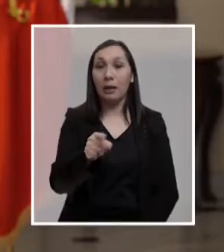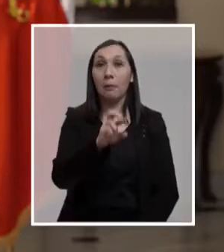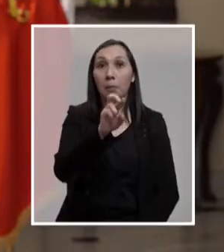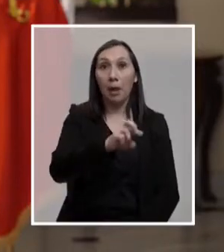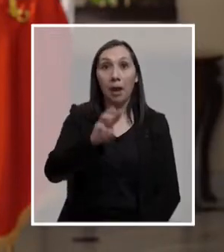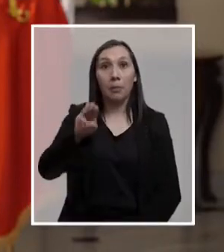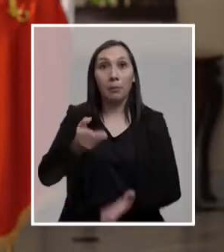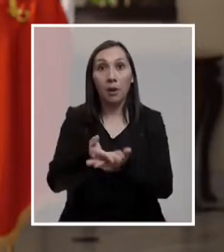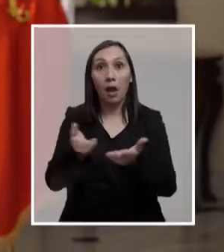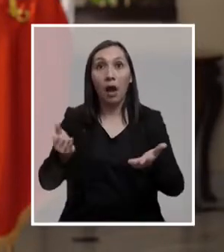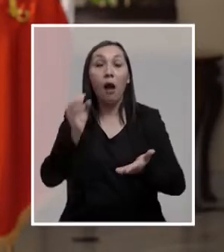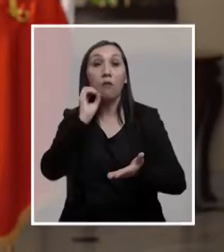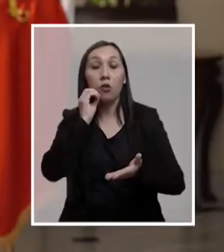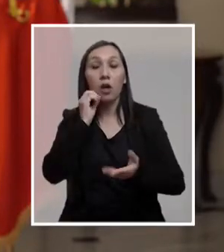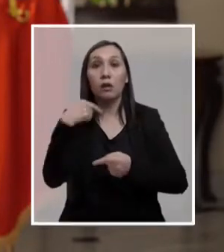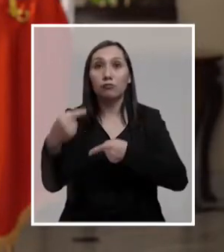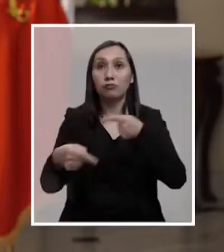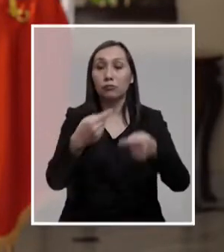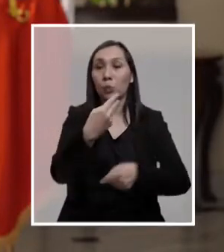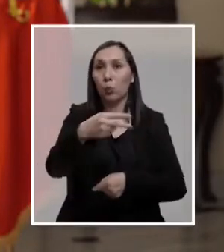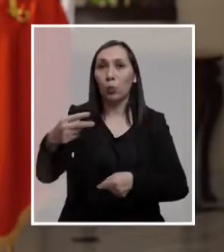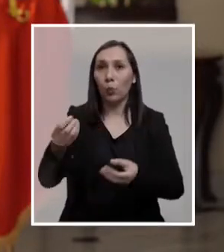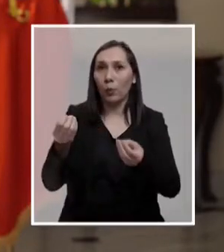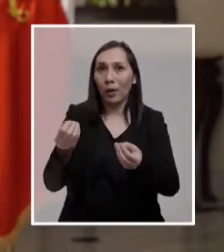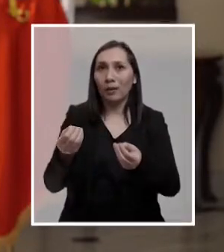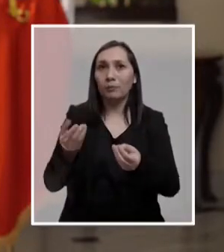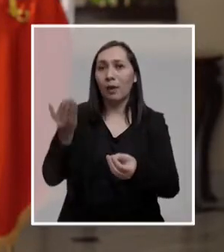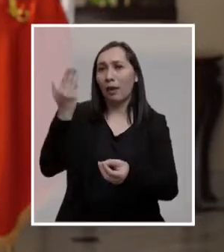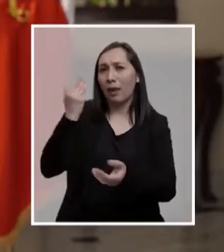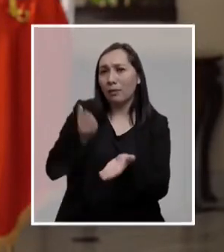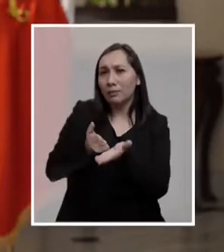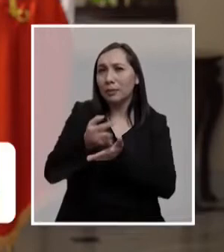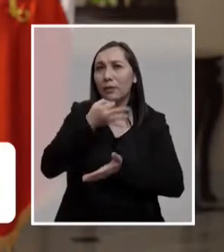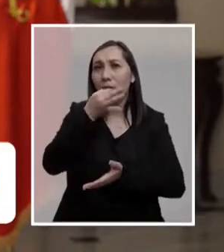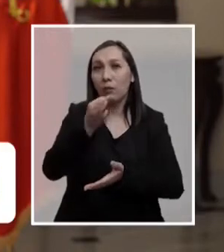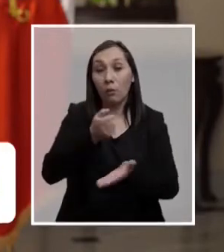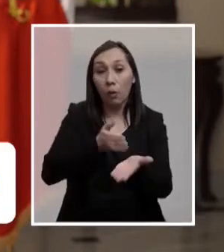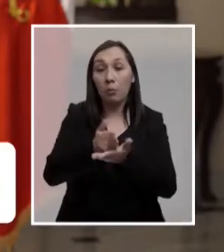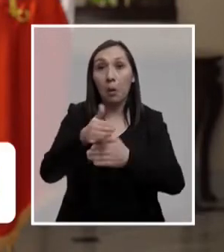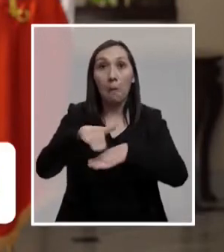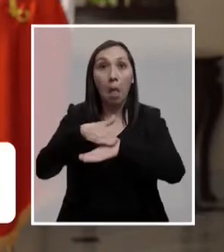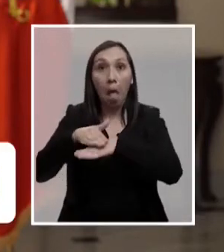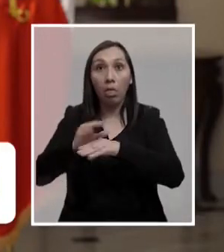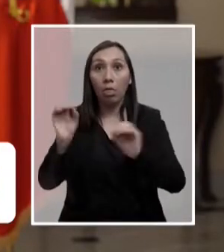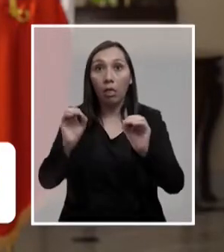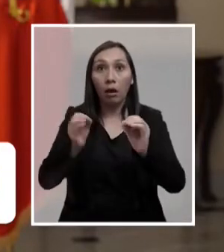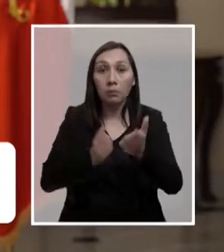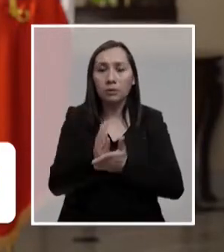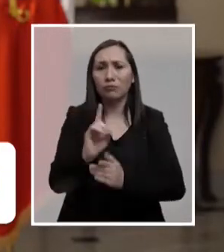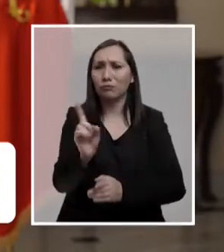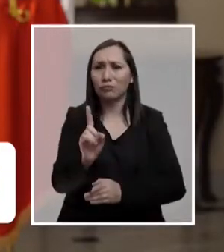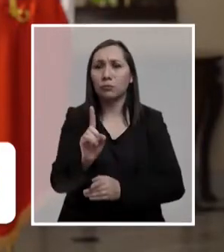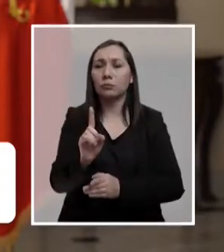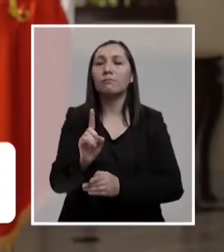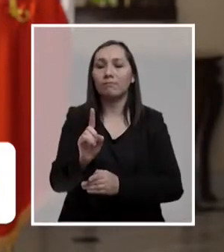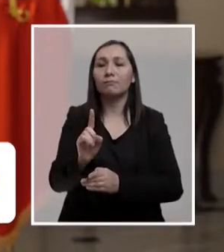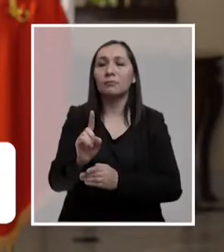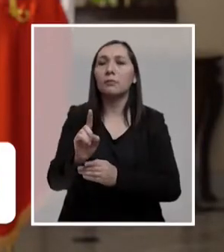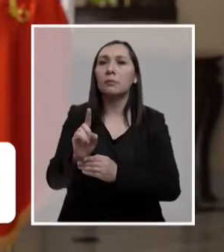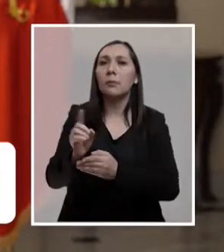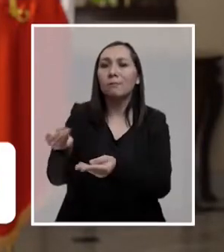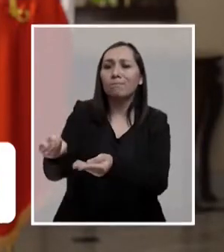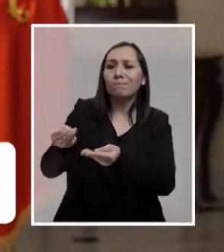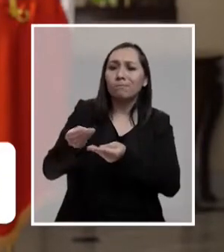para tus padres, para tus abuelos. Y como dije al comienzo, no estamos partiendo de cero. Recogemos